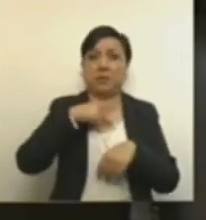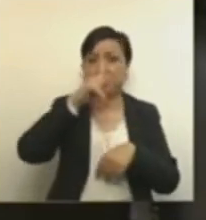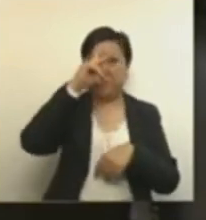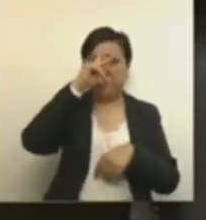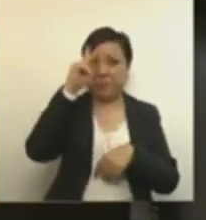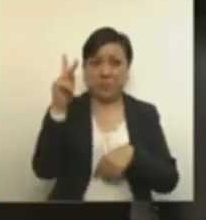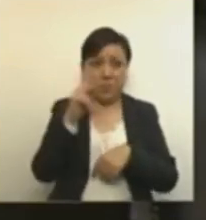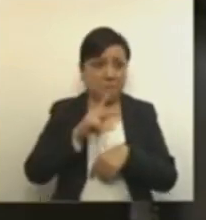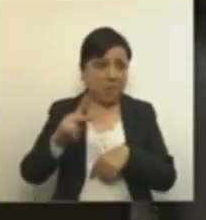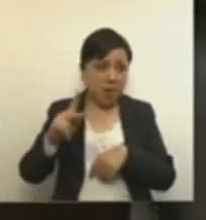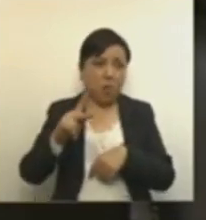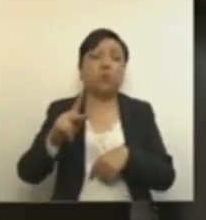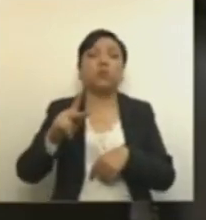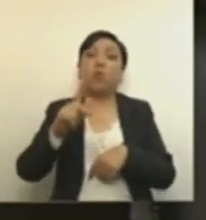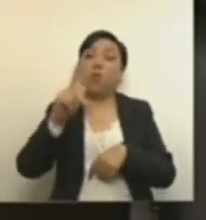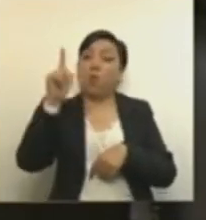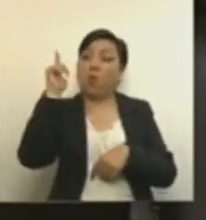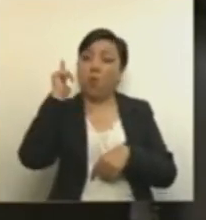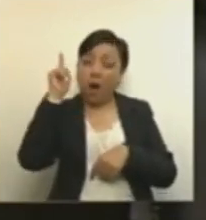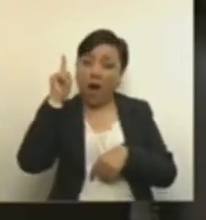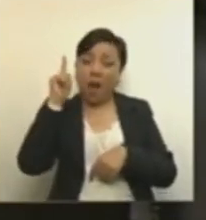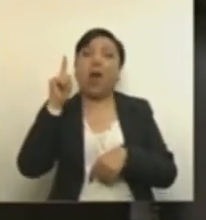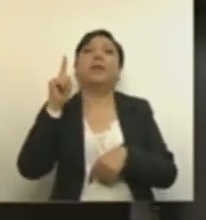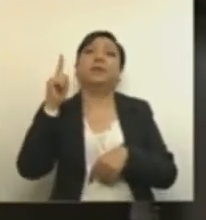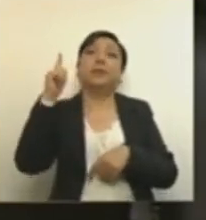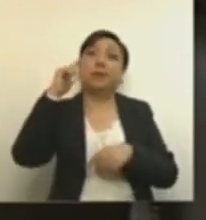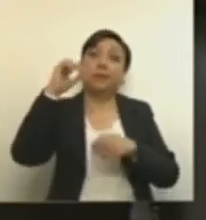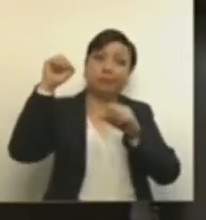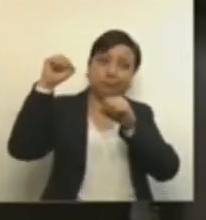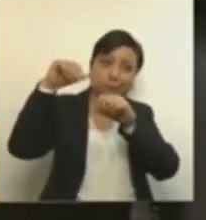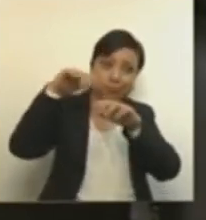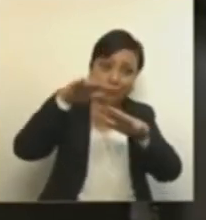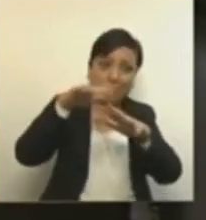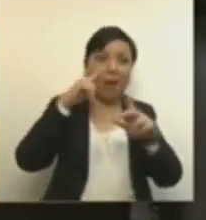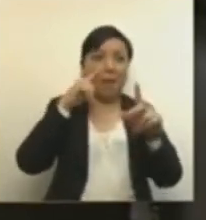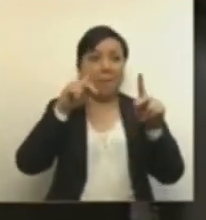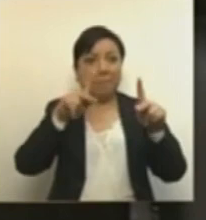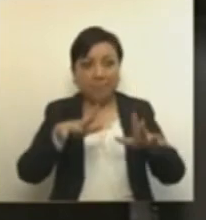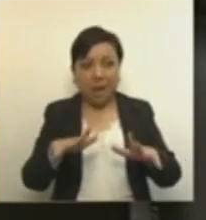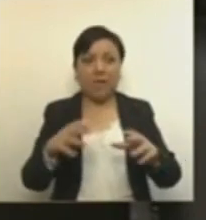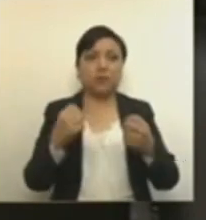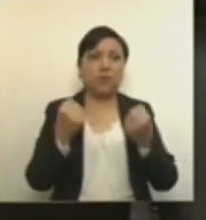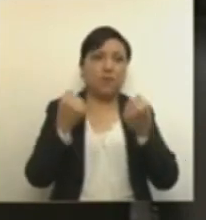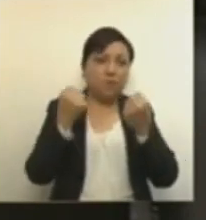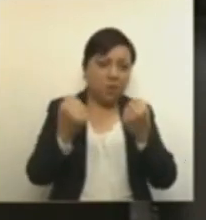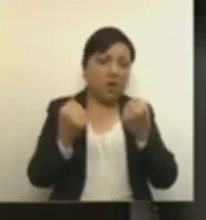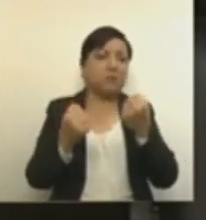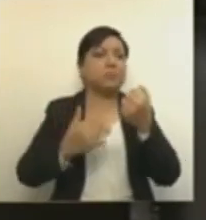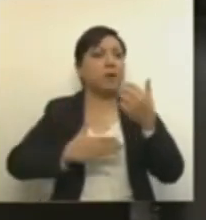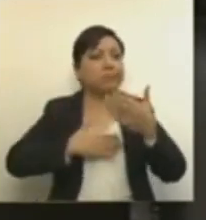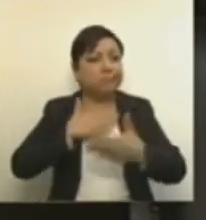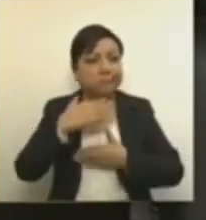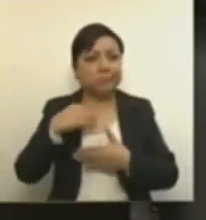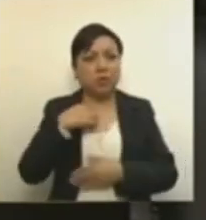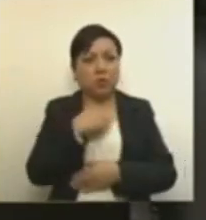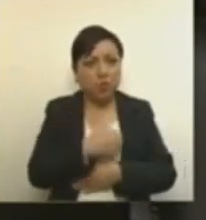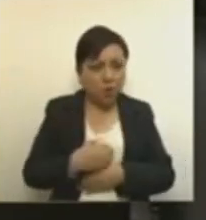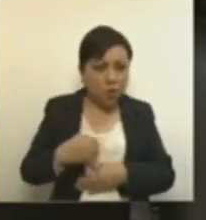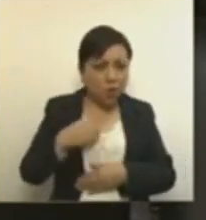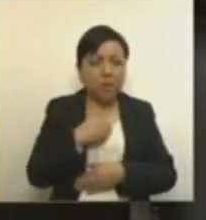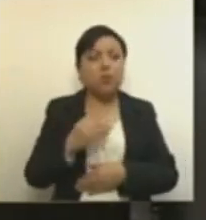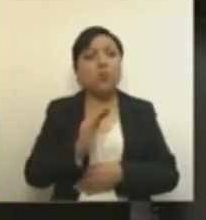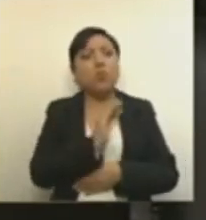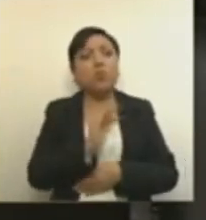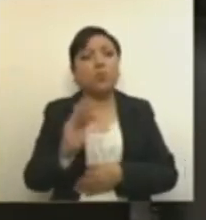les deseamos luz, paz, fuerza y gozo para que cumplan con la tarea a la que